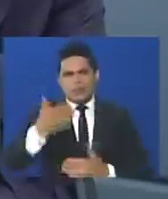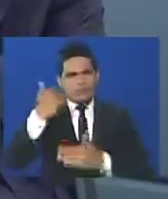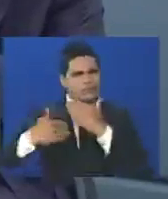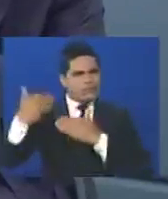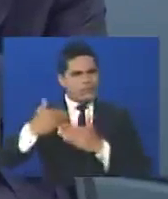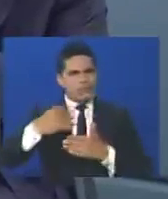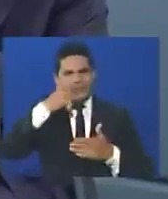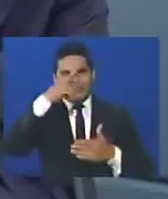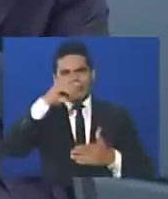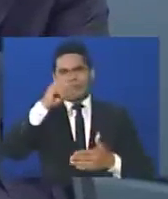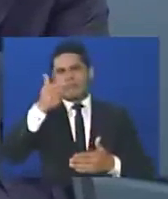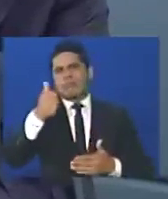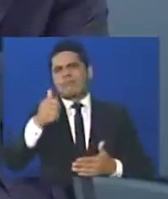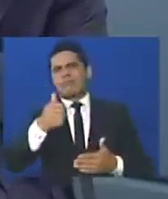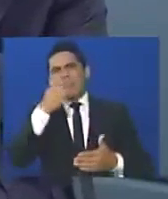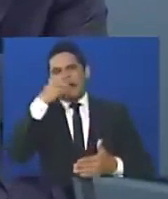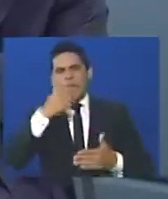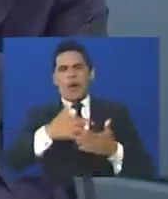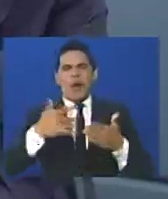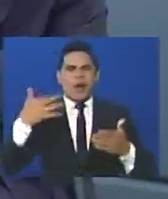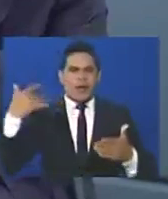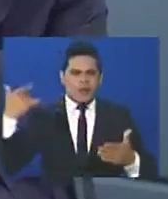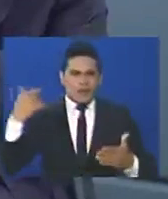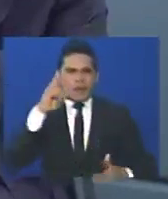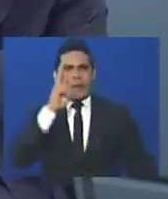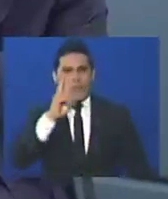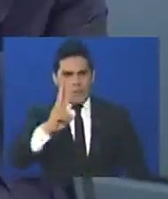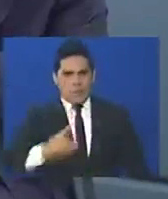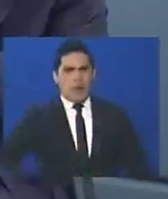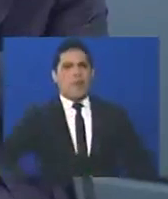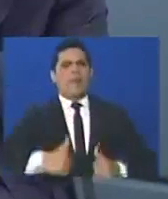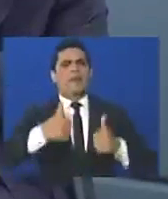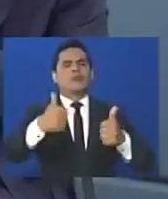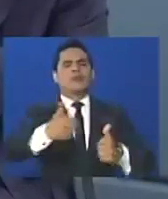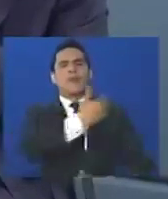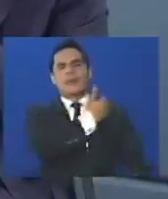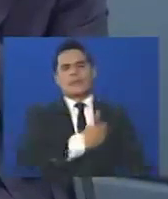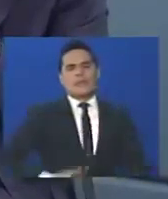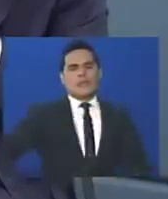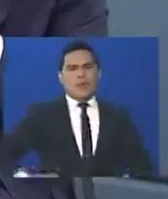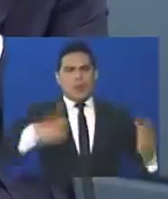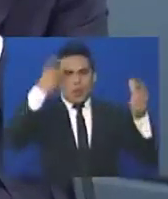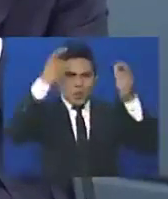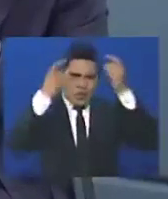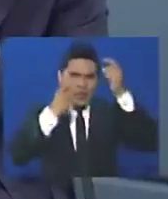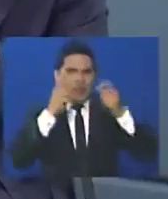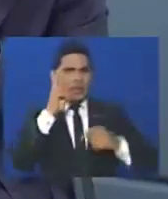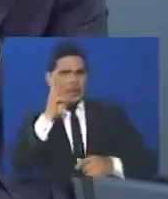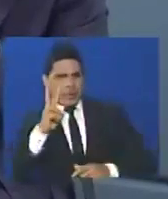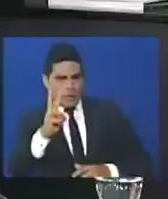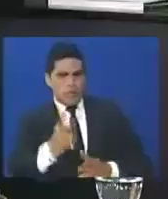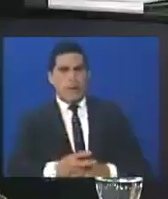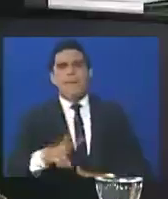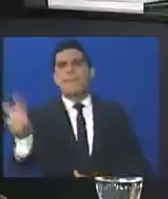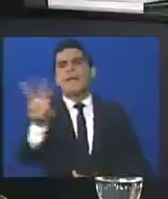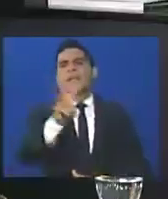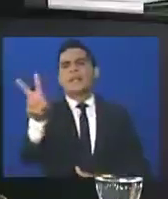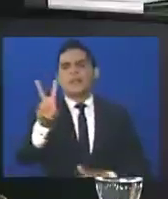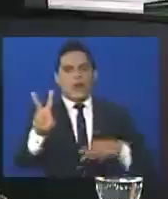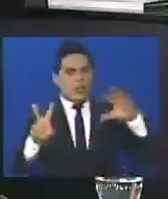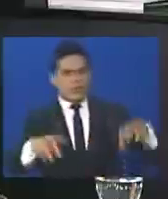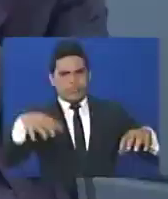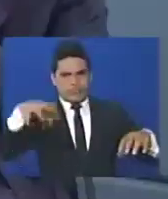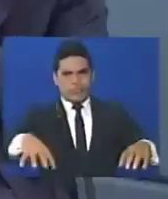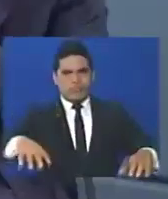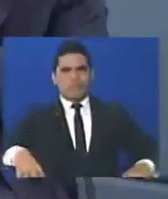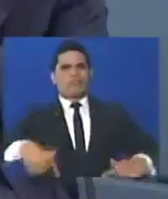poquito después que el presidente Chávez comenzó a ejercer su cargo, el país se fue polarizando muy fuertemente,